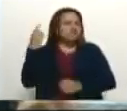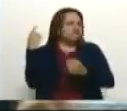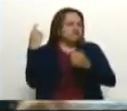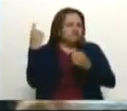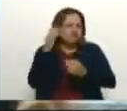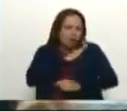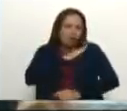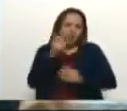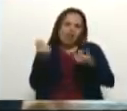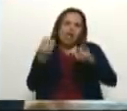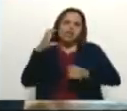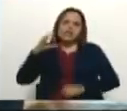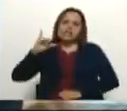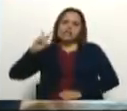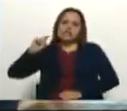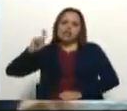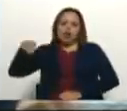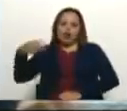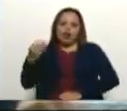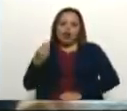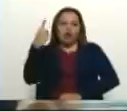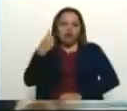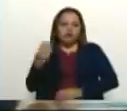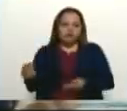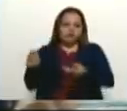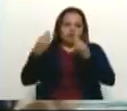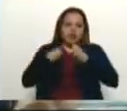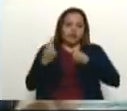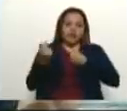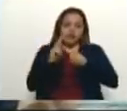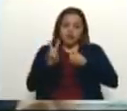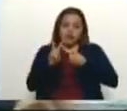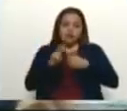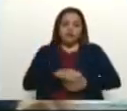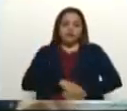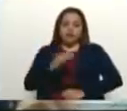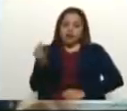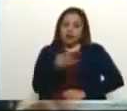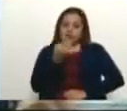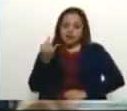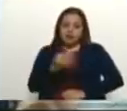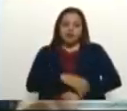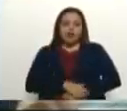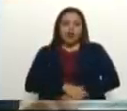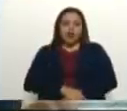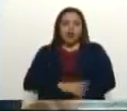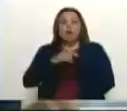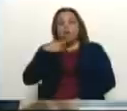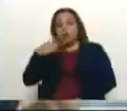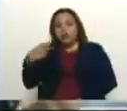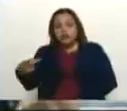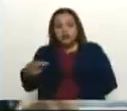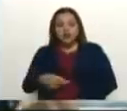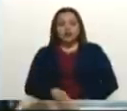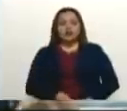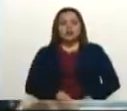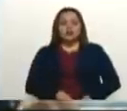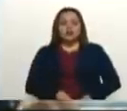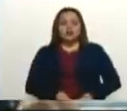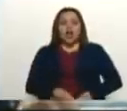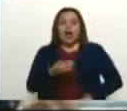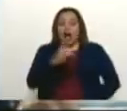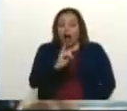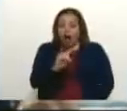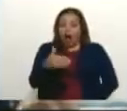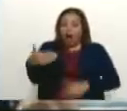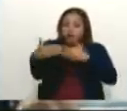pertenecen, que es al pueblo de Venezuela. En tercer lugar, que las políticas de lawfare, las políticas de ataque a